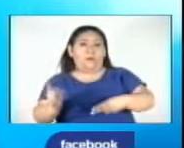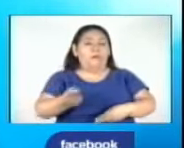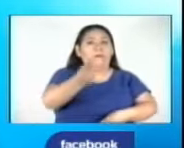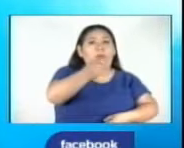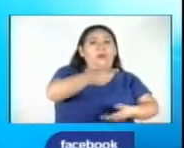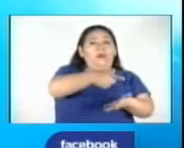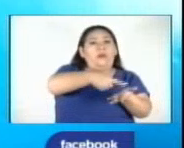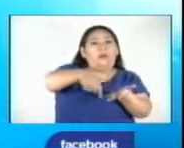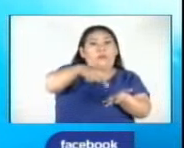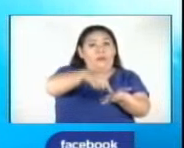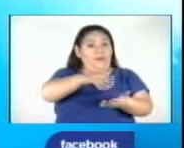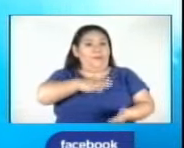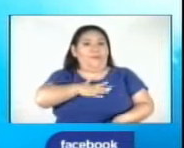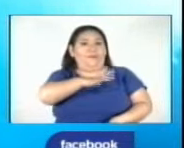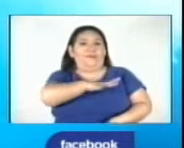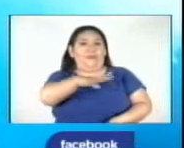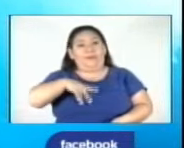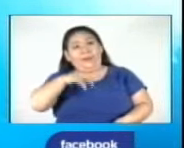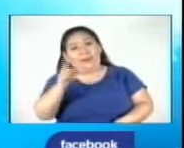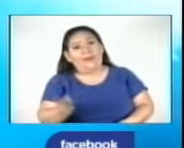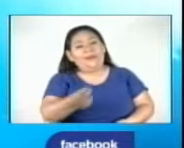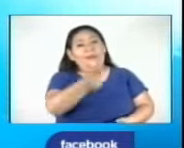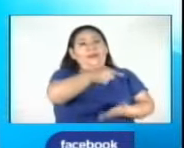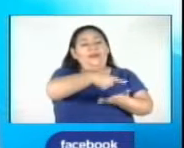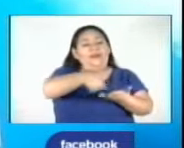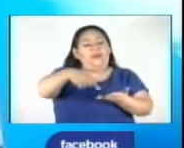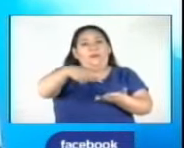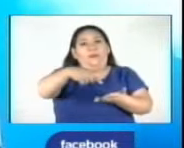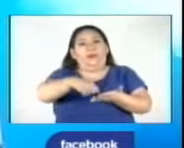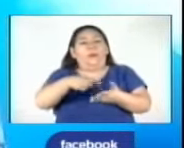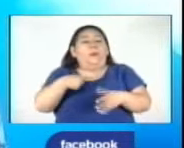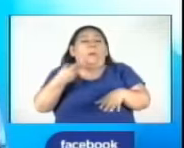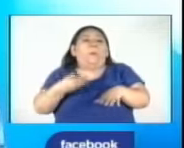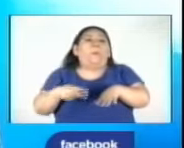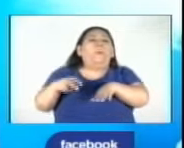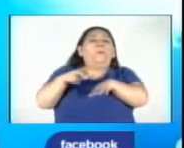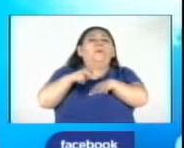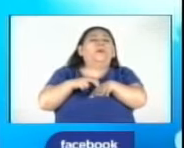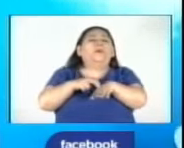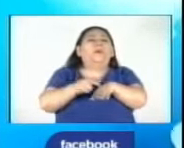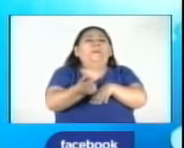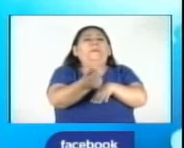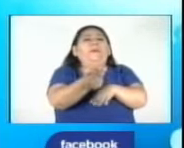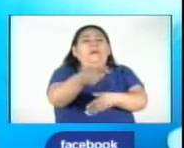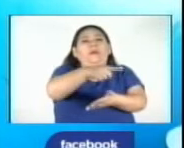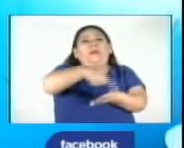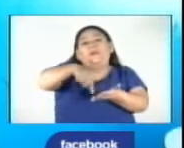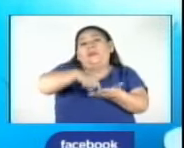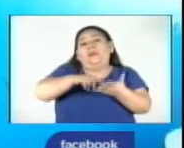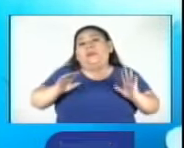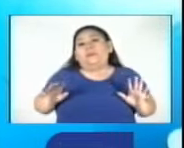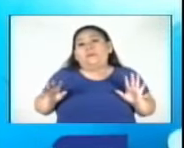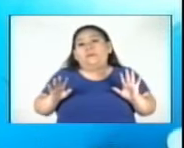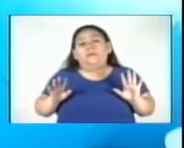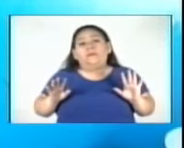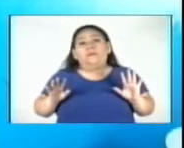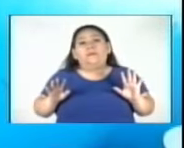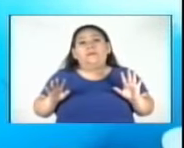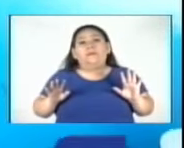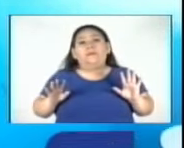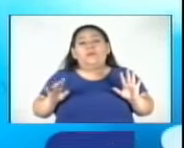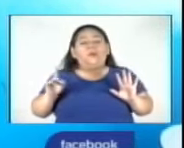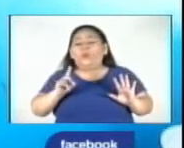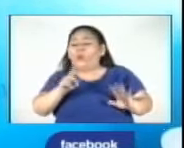capital. Mi familia está en la capital. Y yo solo me subí al bus para que me llevaran a la capital. Y